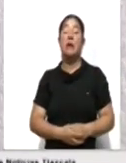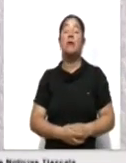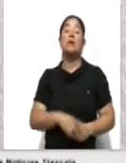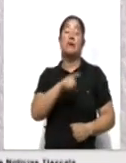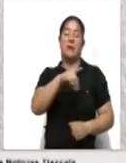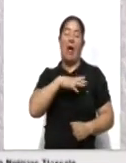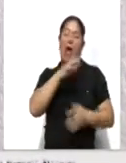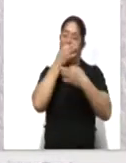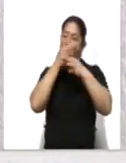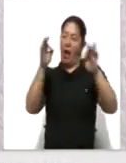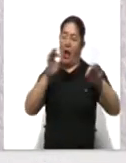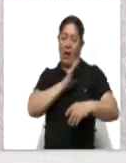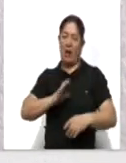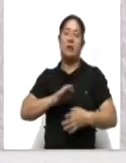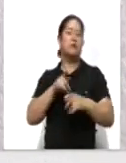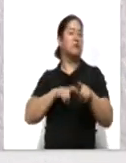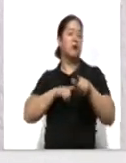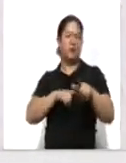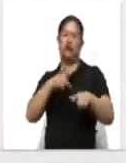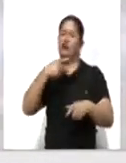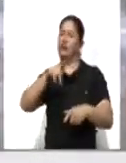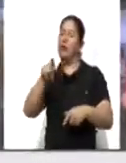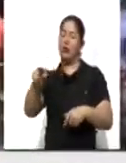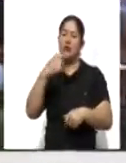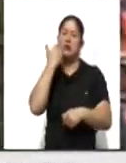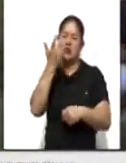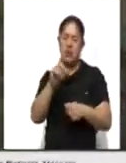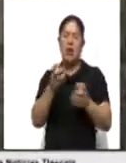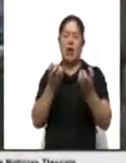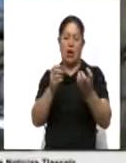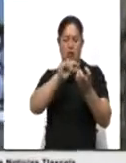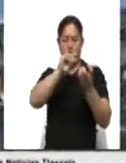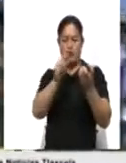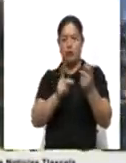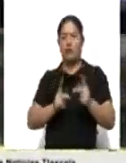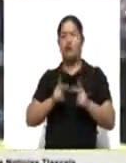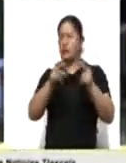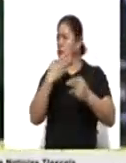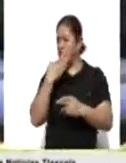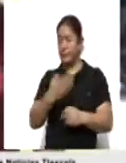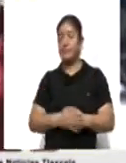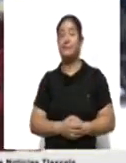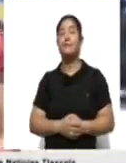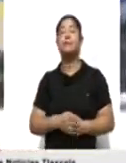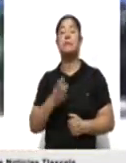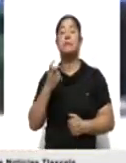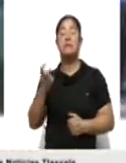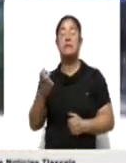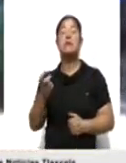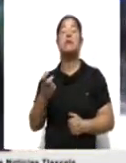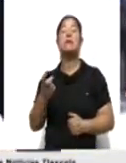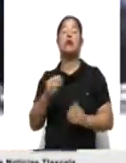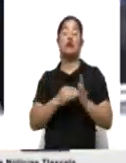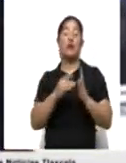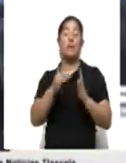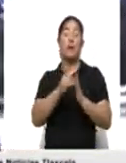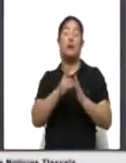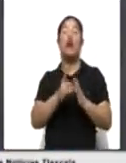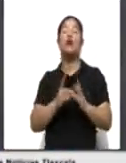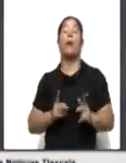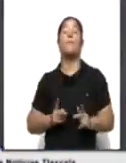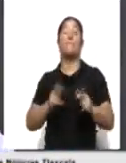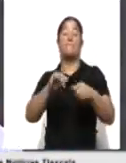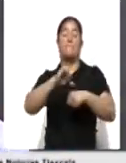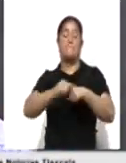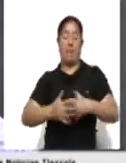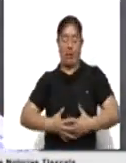seguimos haciendo procedimientos de manera permanente. Subo yo que la vasectomía es un método anticonceptivo permanente, no interfiere con